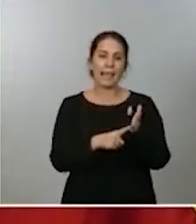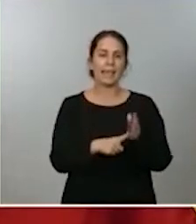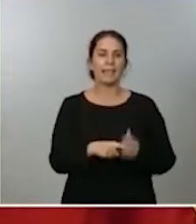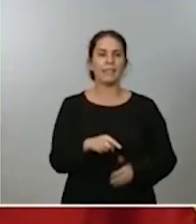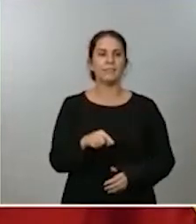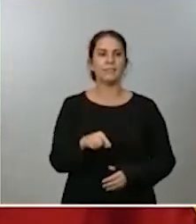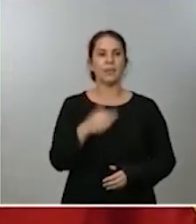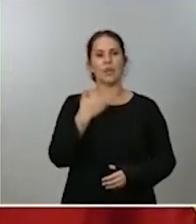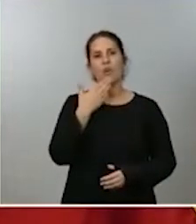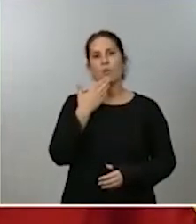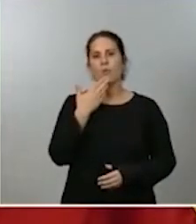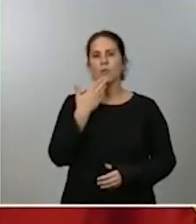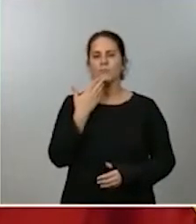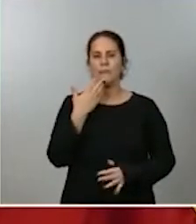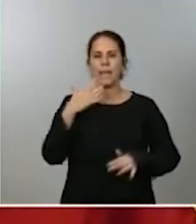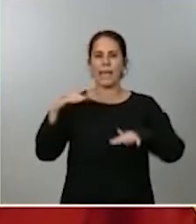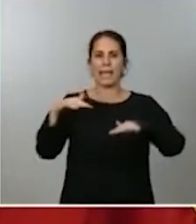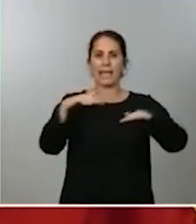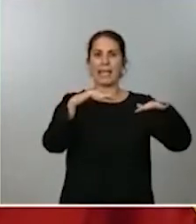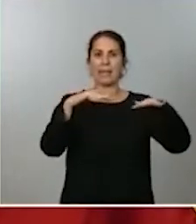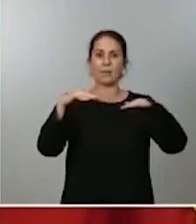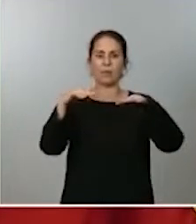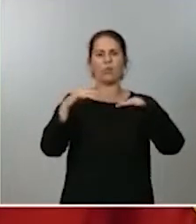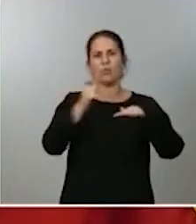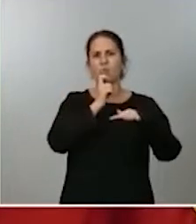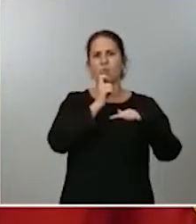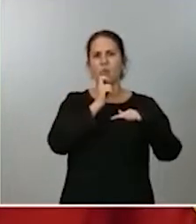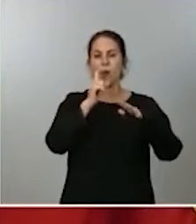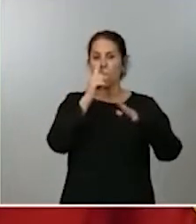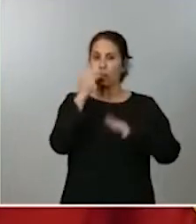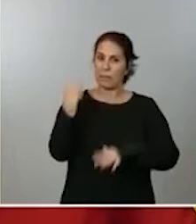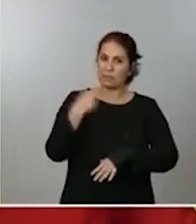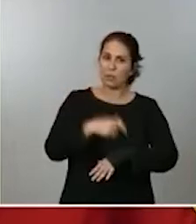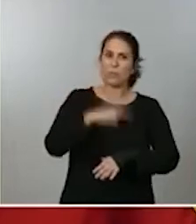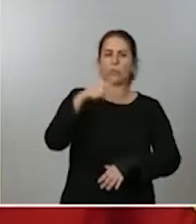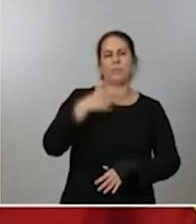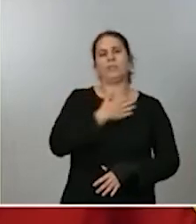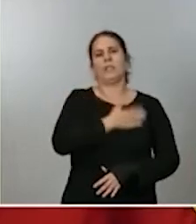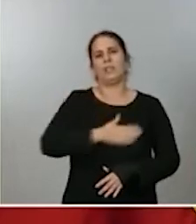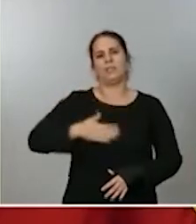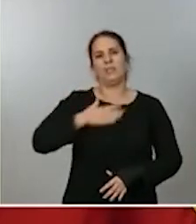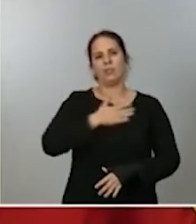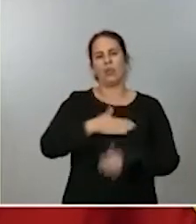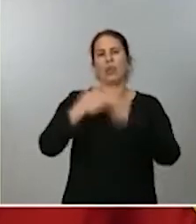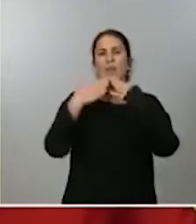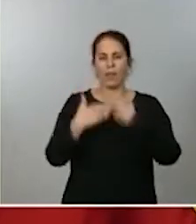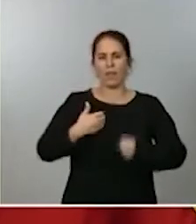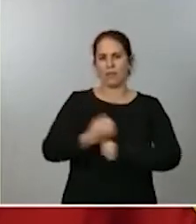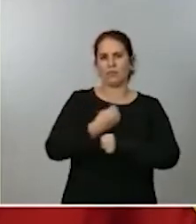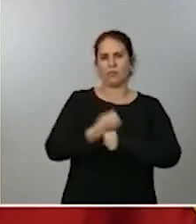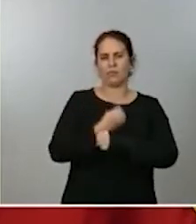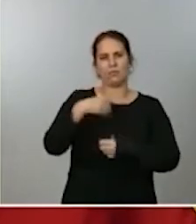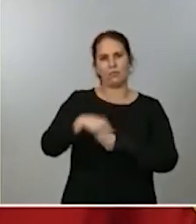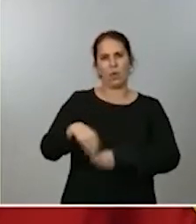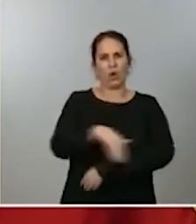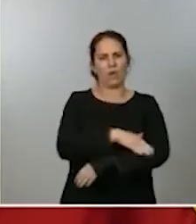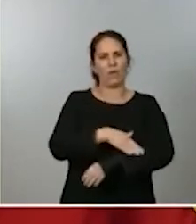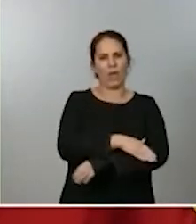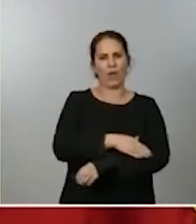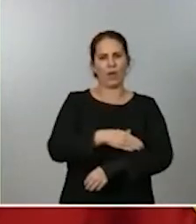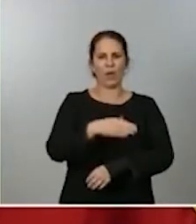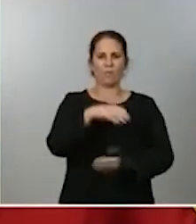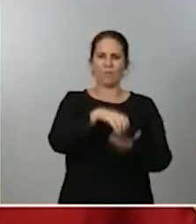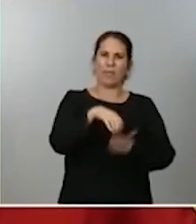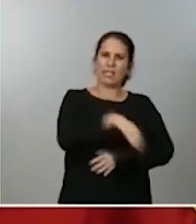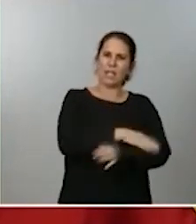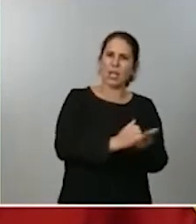que complejo pero que al mismo tiempo ha sido muy satisfactorio gracias al trabajo que hemos efectuado en el seno del gobierno el ministerio de agricultura con el ministerio de